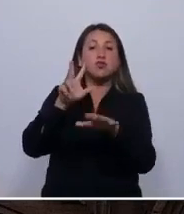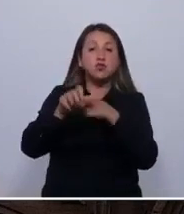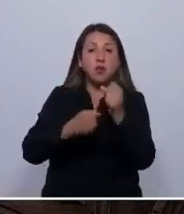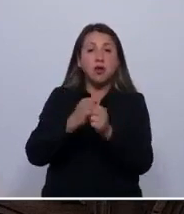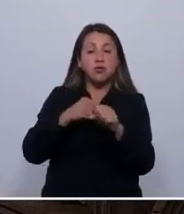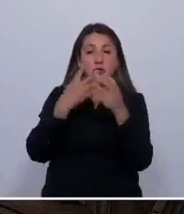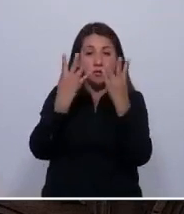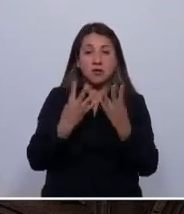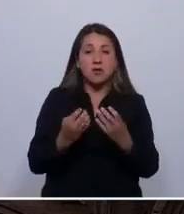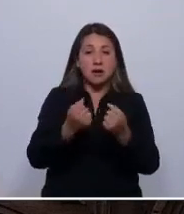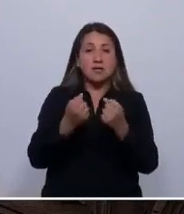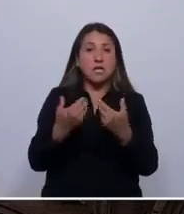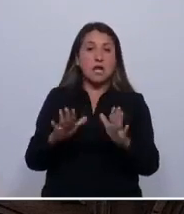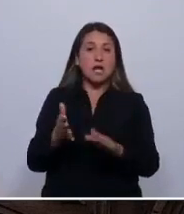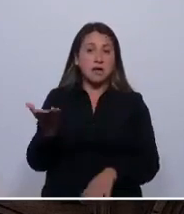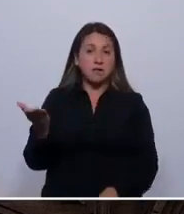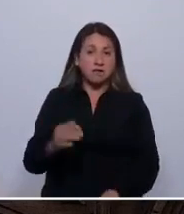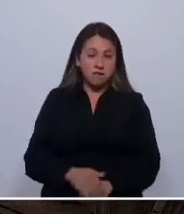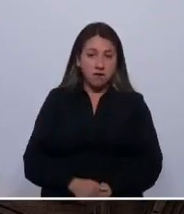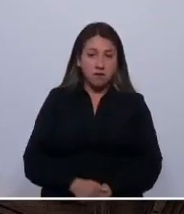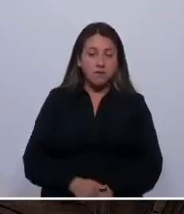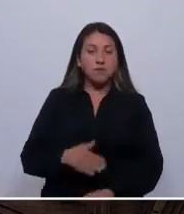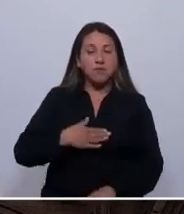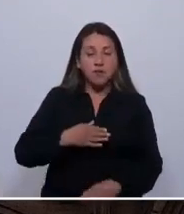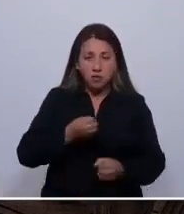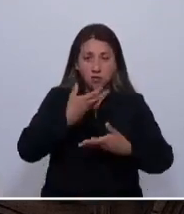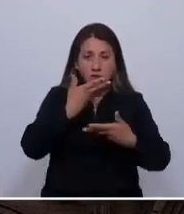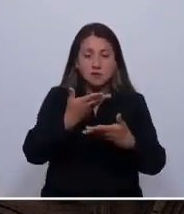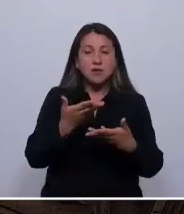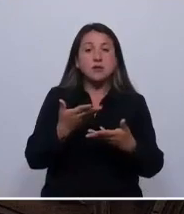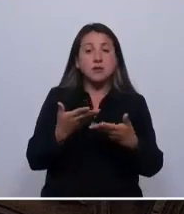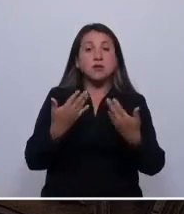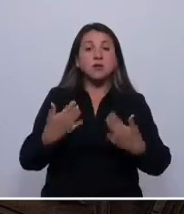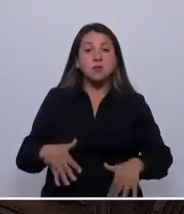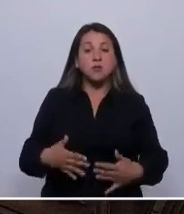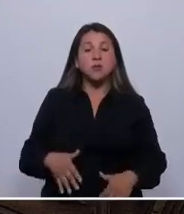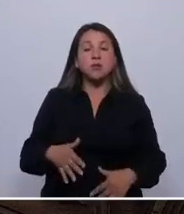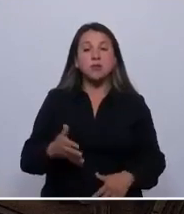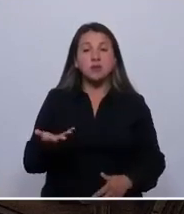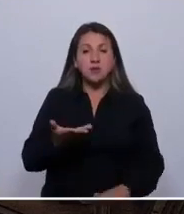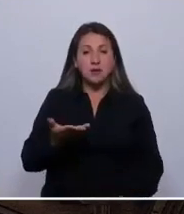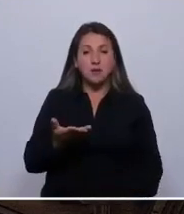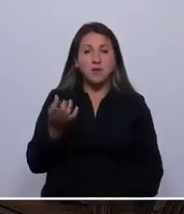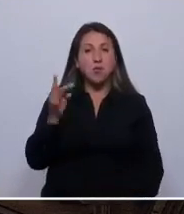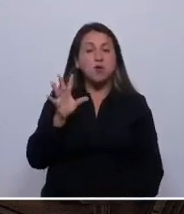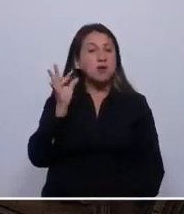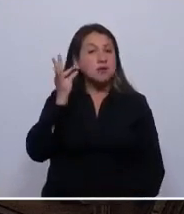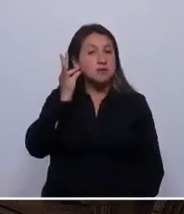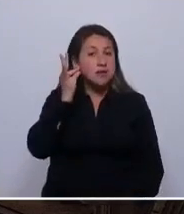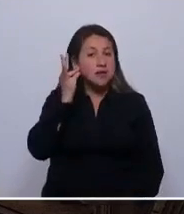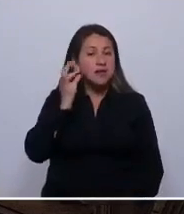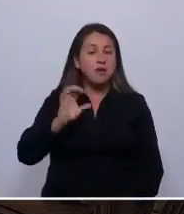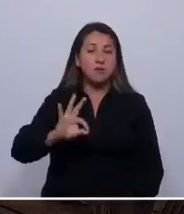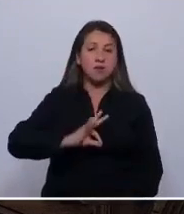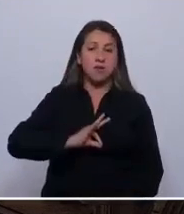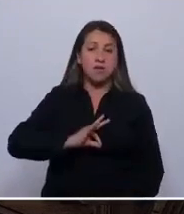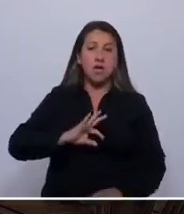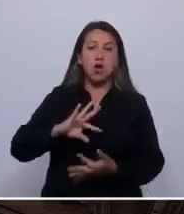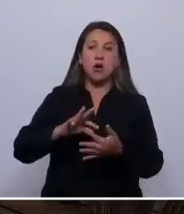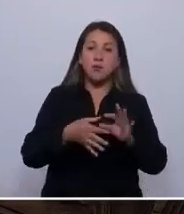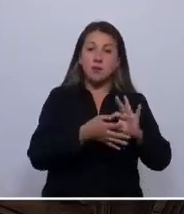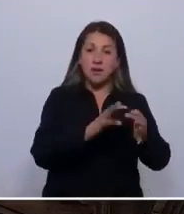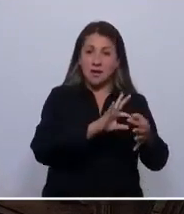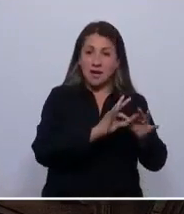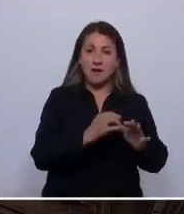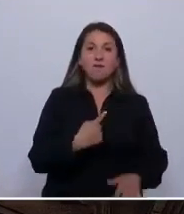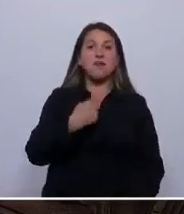está en libertad. Les quiero hablar de la inigualable Marlene Arends, la única chilena en obtener una medalla olímpica, quien